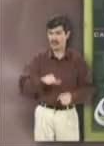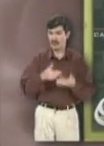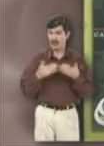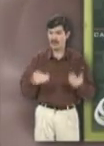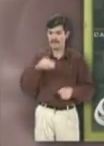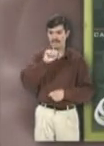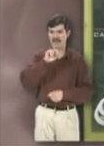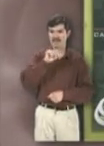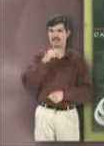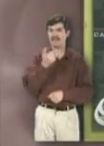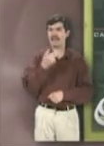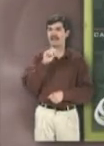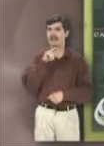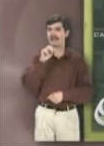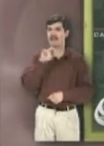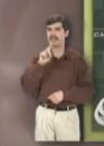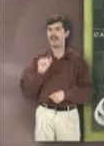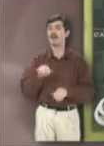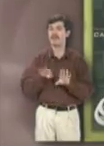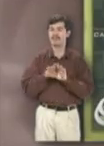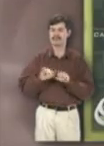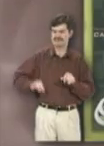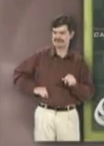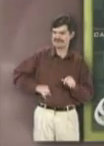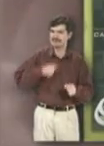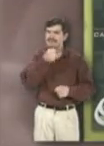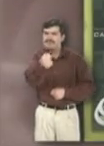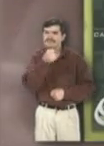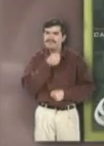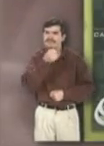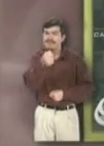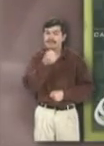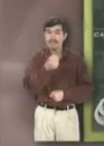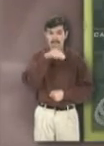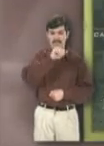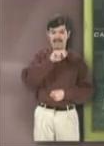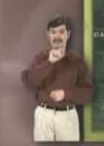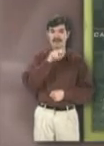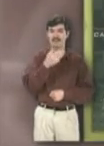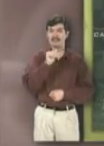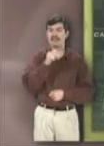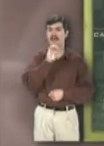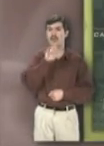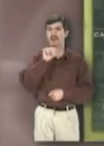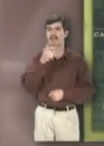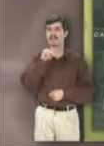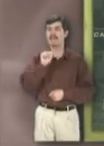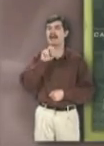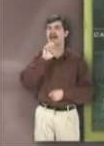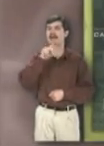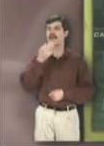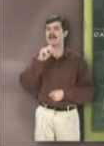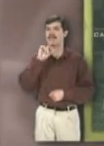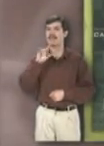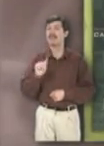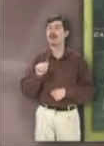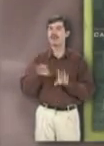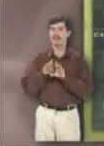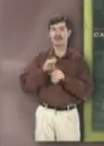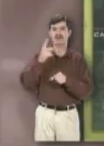Hoy, Marta Heredia tiene una interesante entrevista. Marta Eugenia Heredia